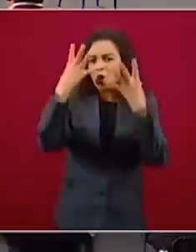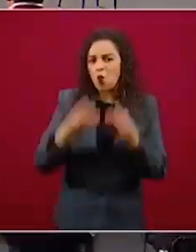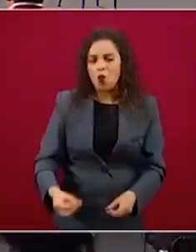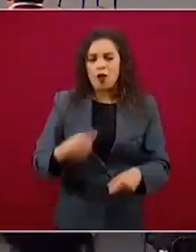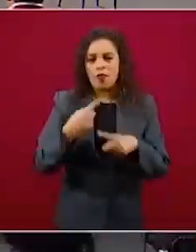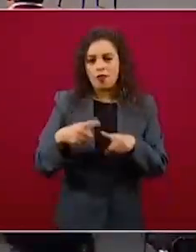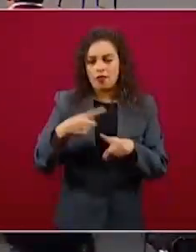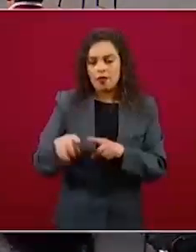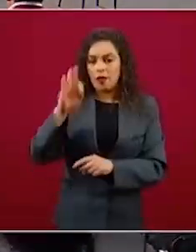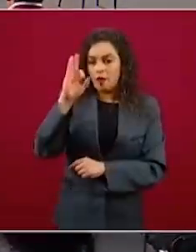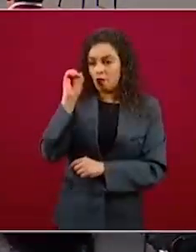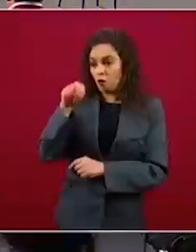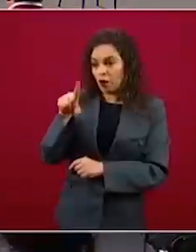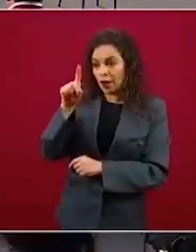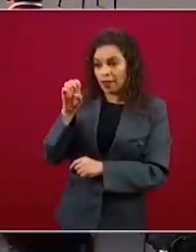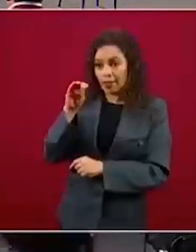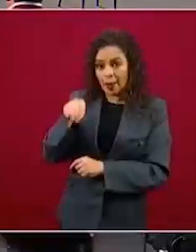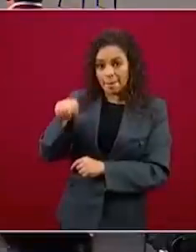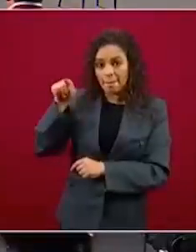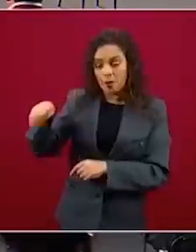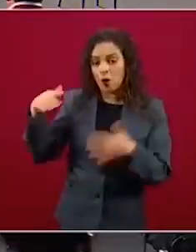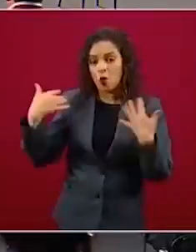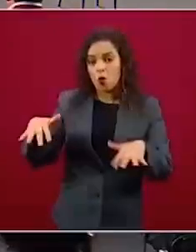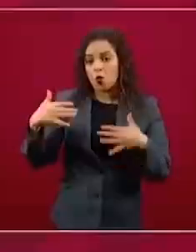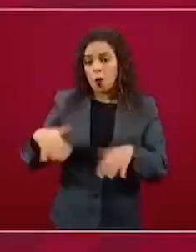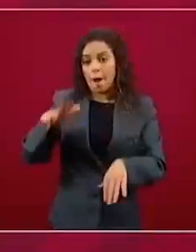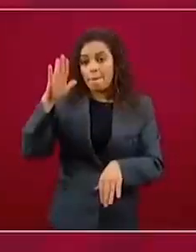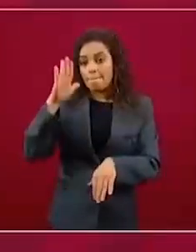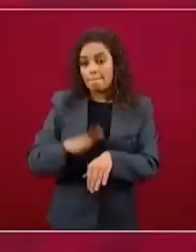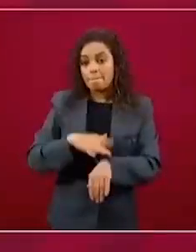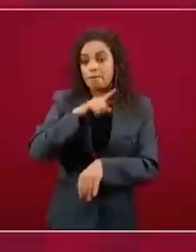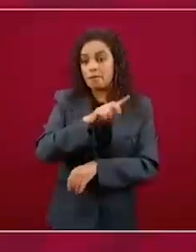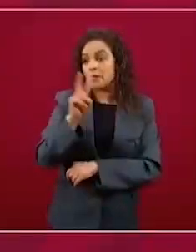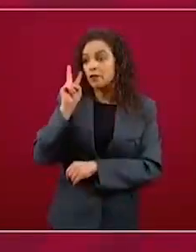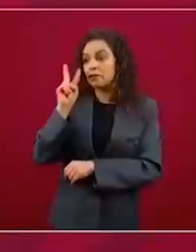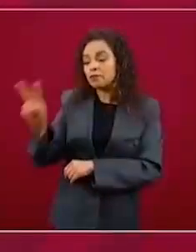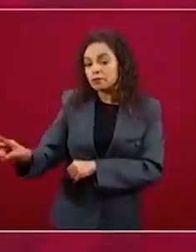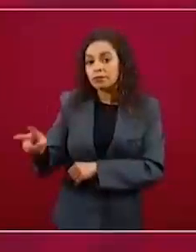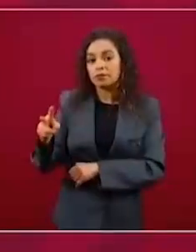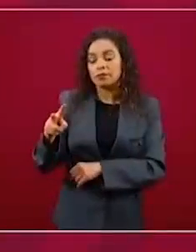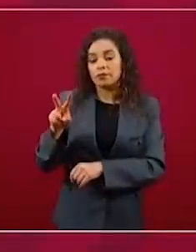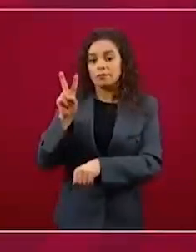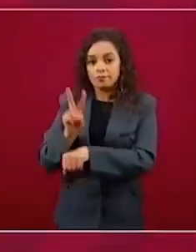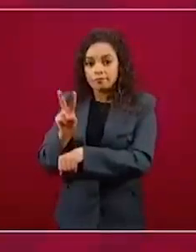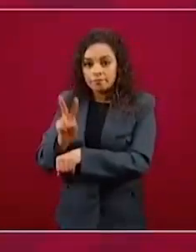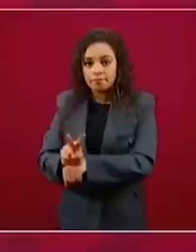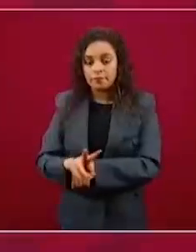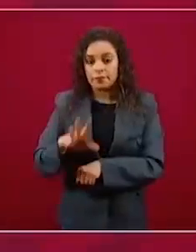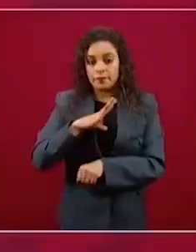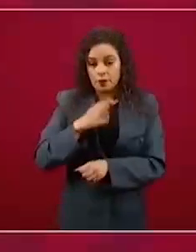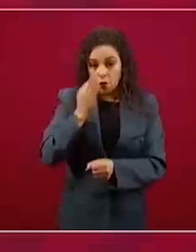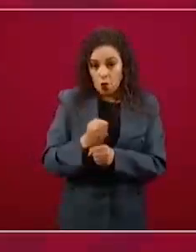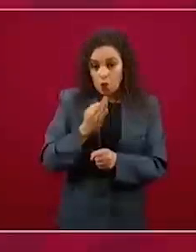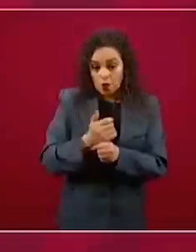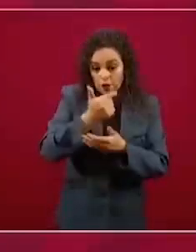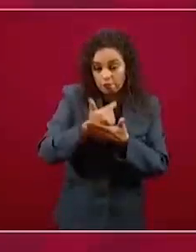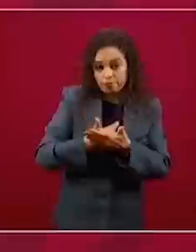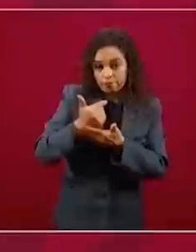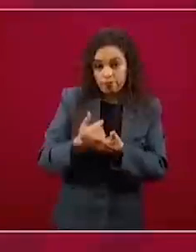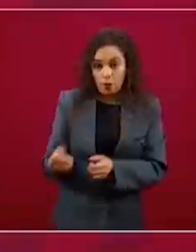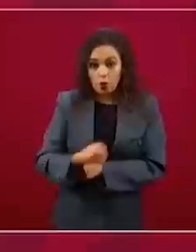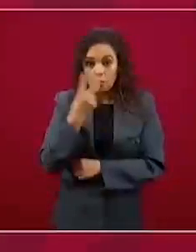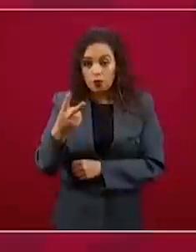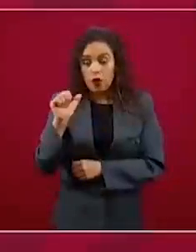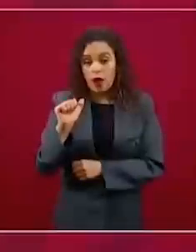es uno de los instrumentos financieros más observados, tiene abiertas dos auditorías en este momento y desde su creación